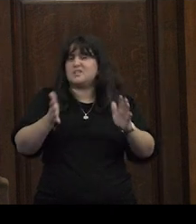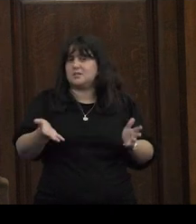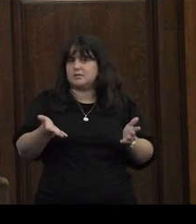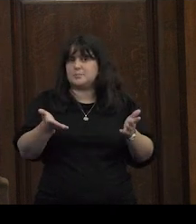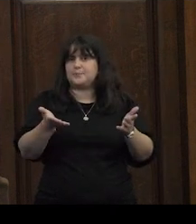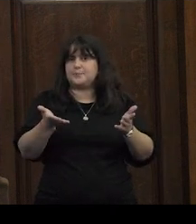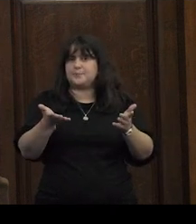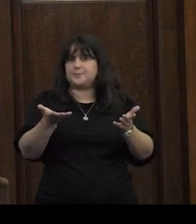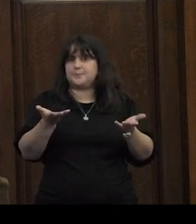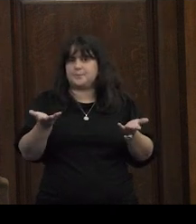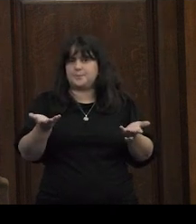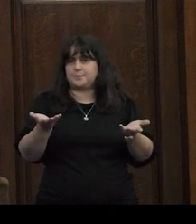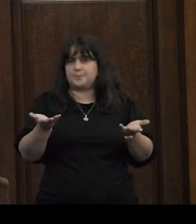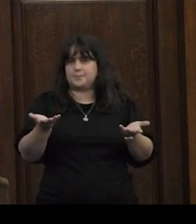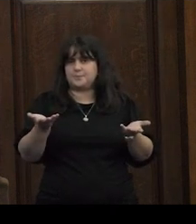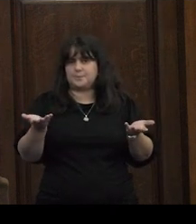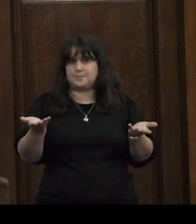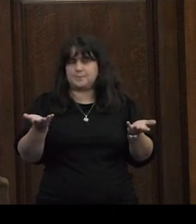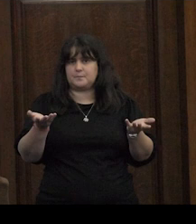ahí es